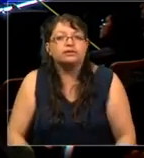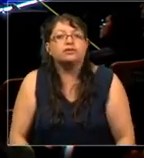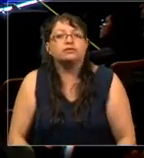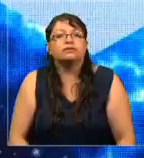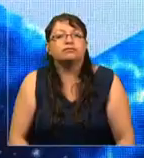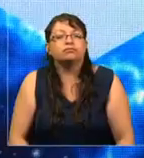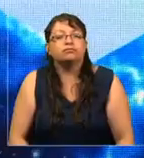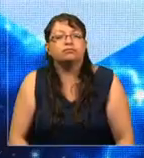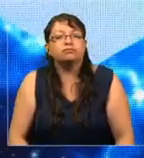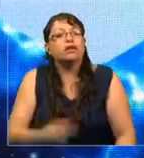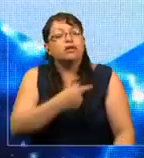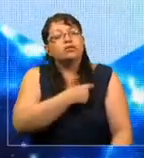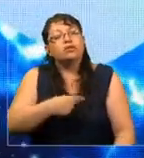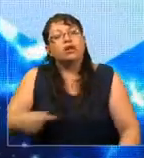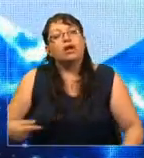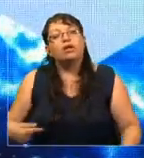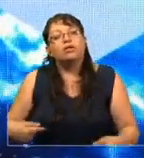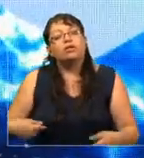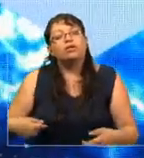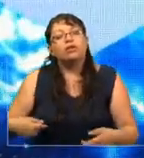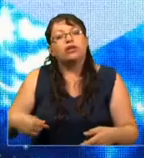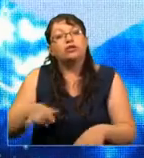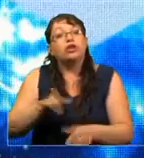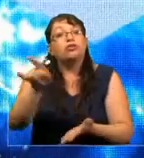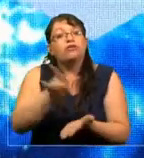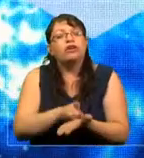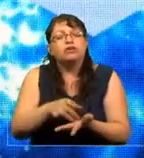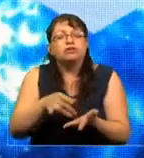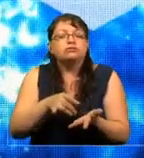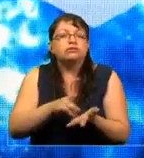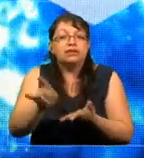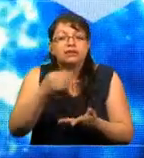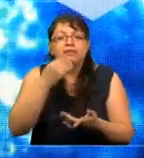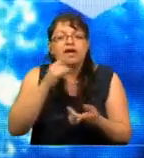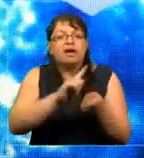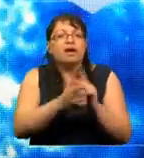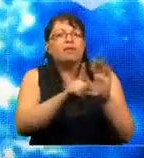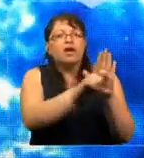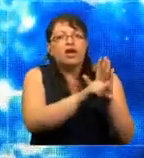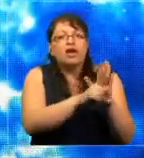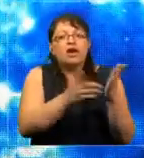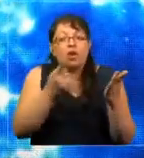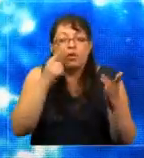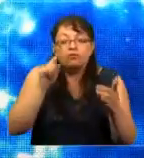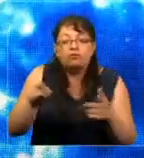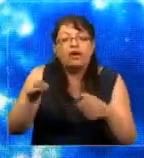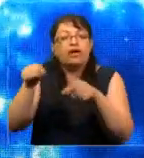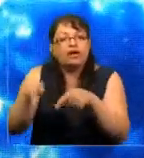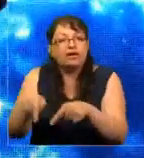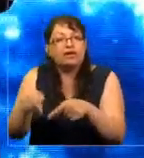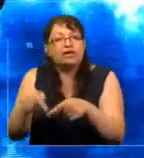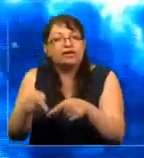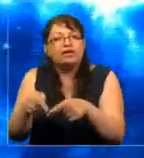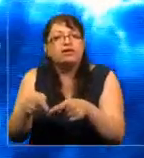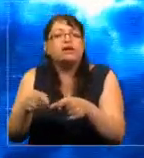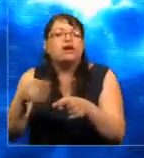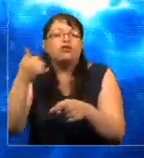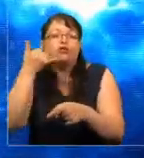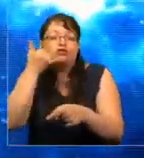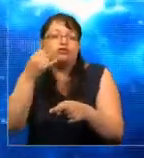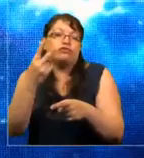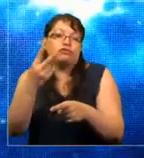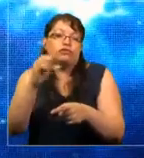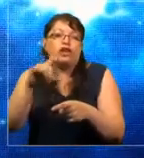gobierno de Nueva York, el gobernador y los legisladores cambiaron la ley basada en la campaña que usó Front to Action